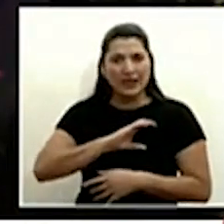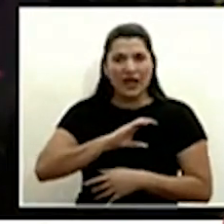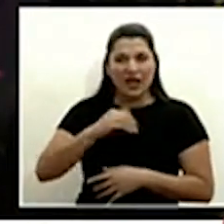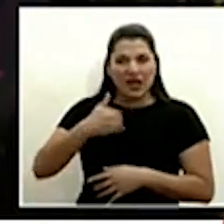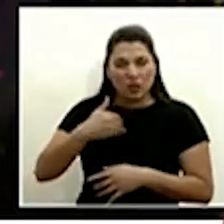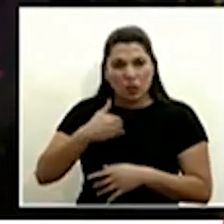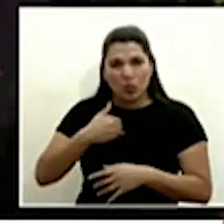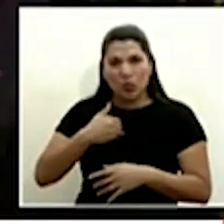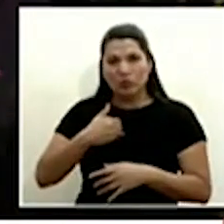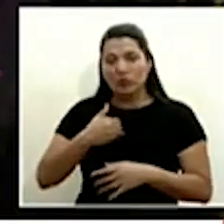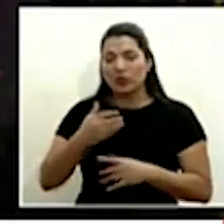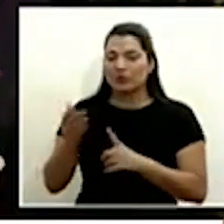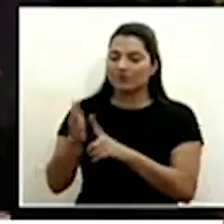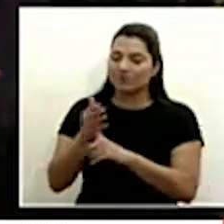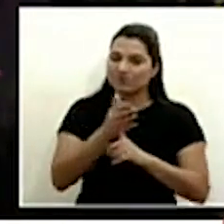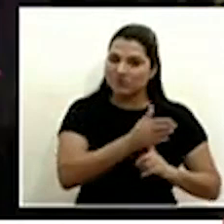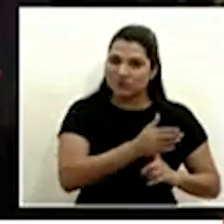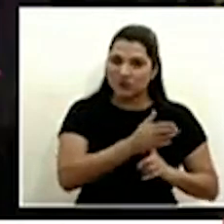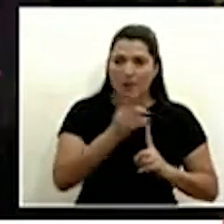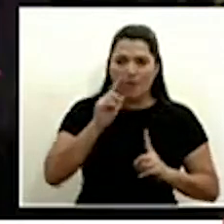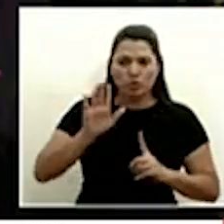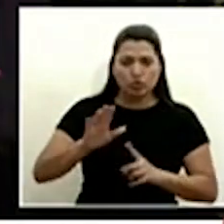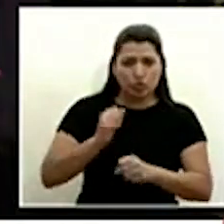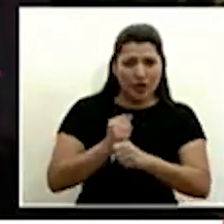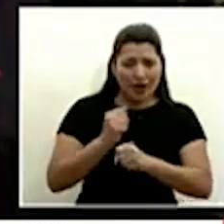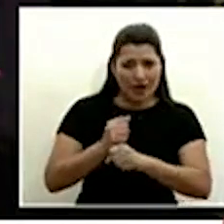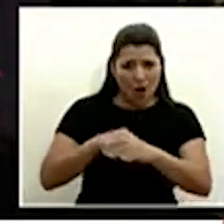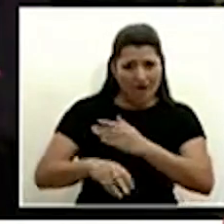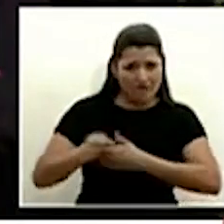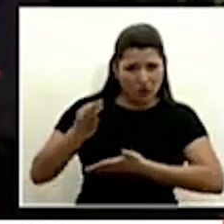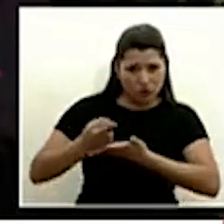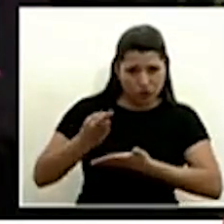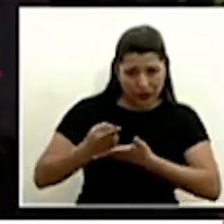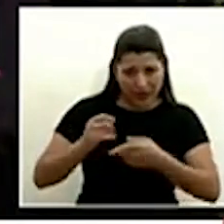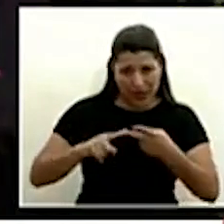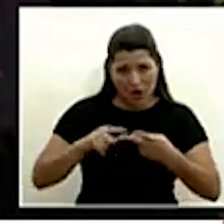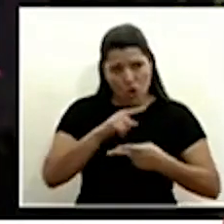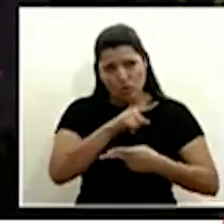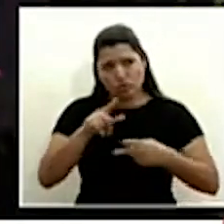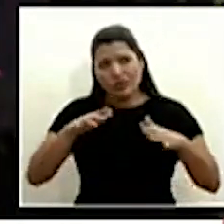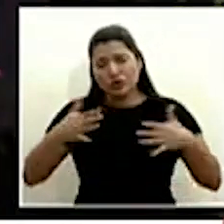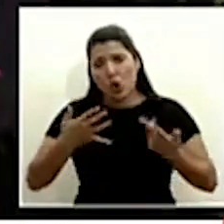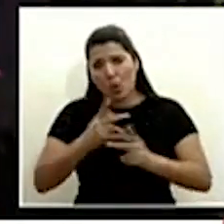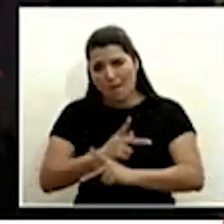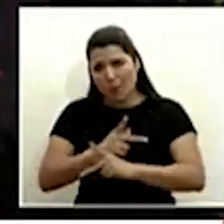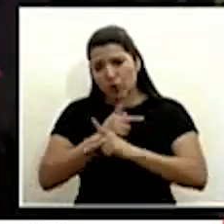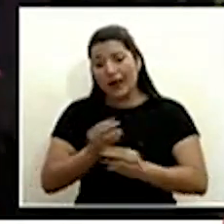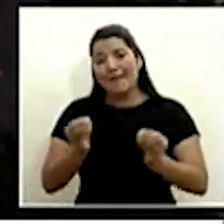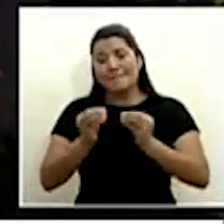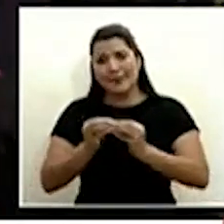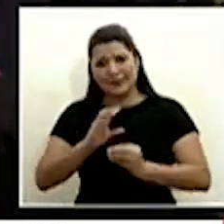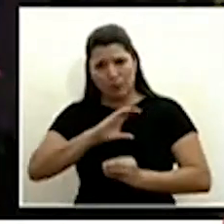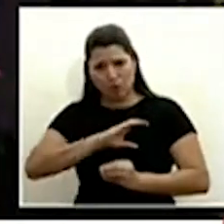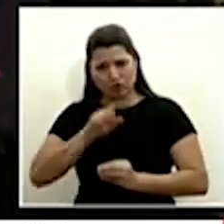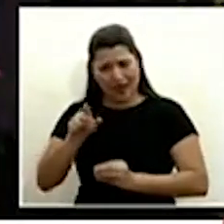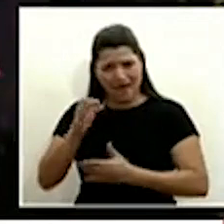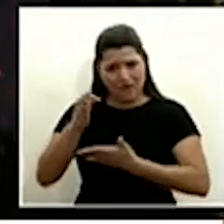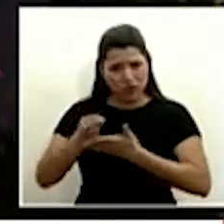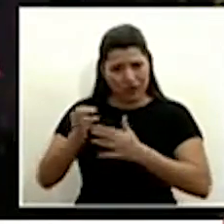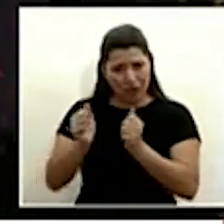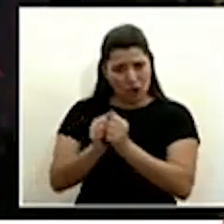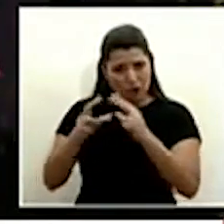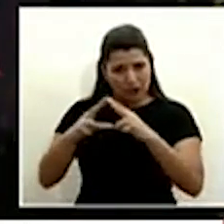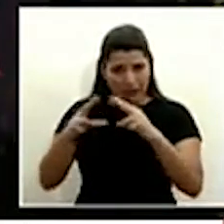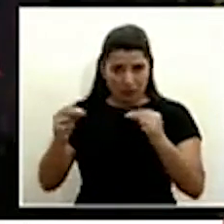cuarentena al aislamiento por el trabajo en frontera como se van a proteger esperemos que aún más los policías en esa zona fronteriza